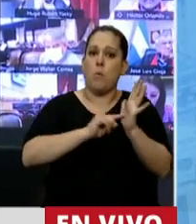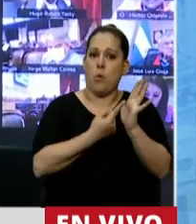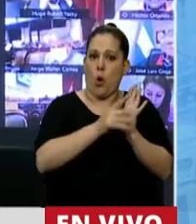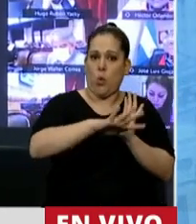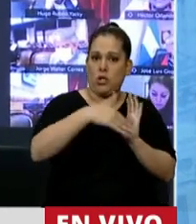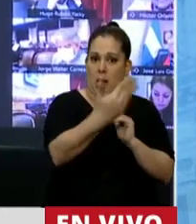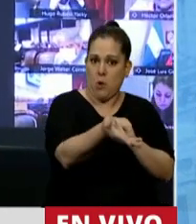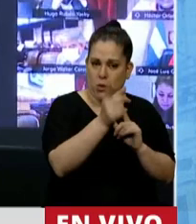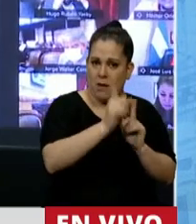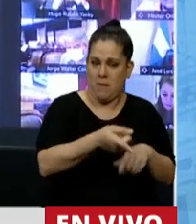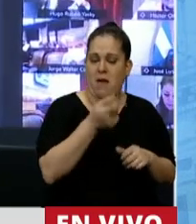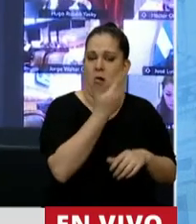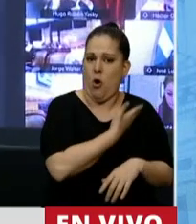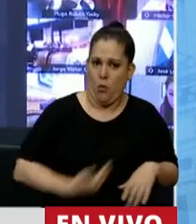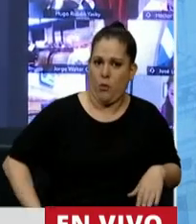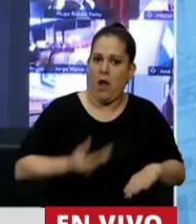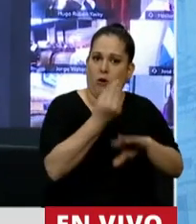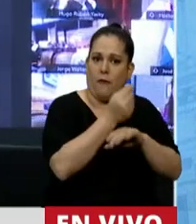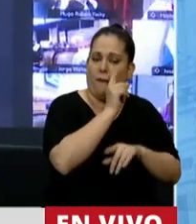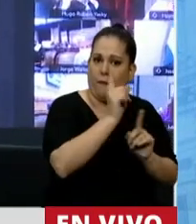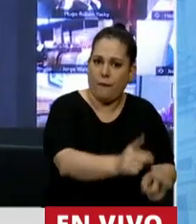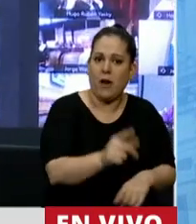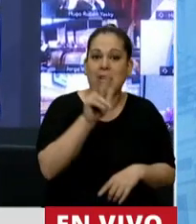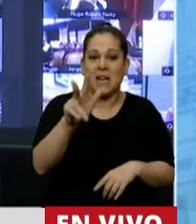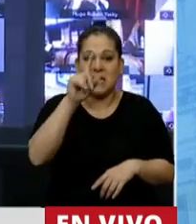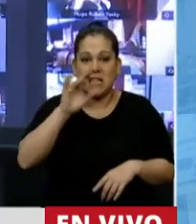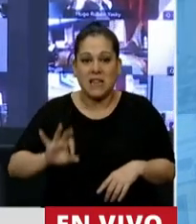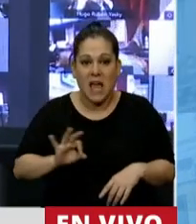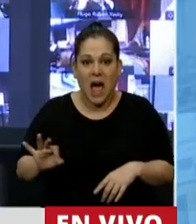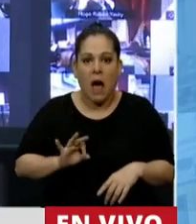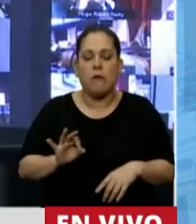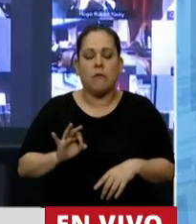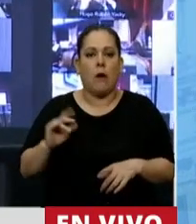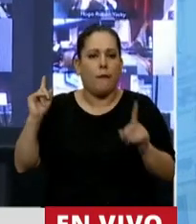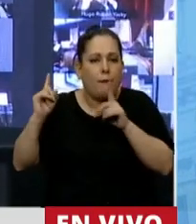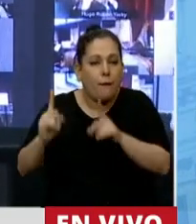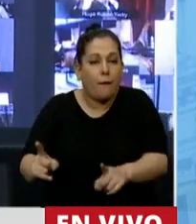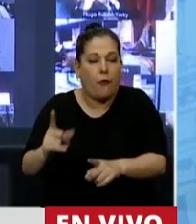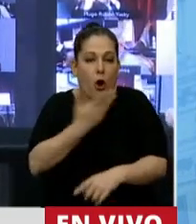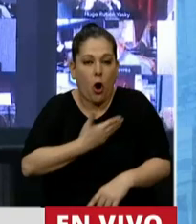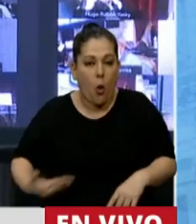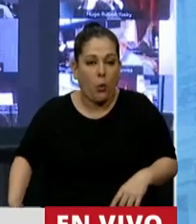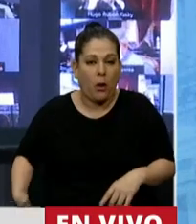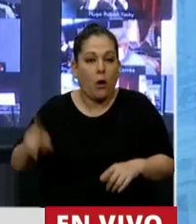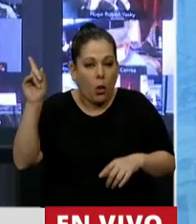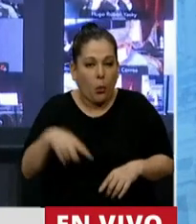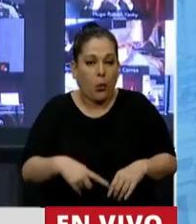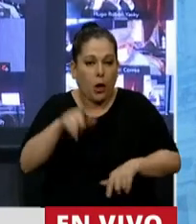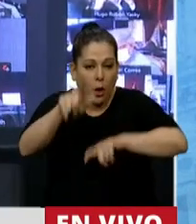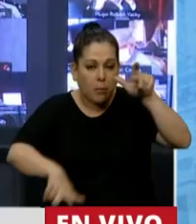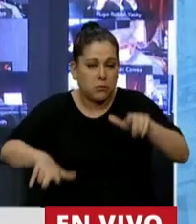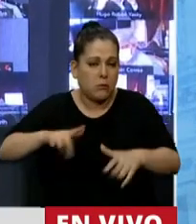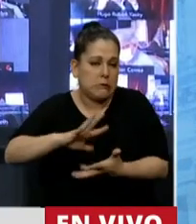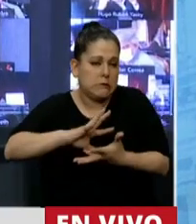y 37 de los últimos 37 años el 30% más pobre de la provincia de Buenos Aires. Digo para que nos hagamos cargo